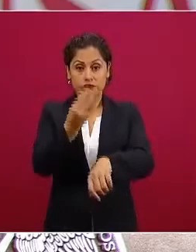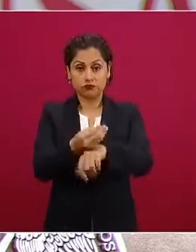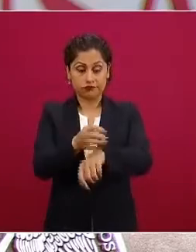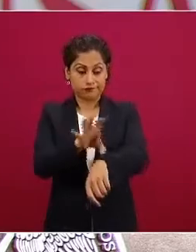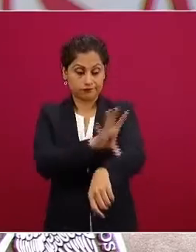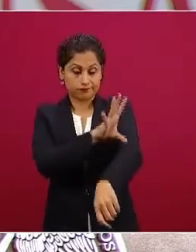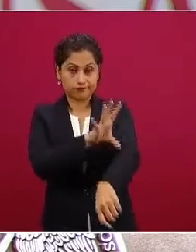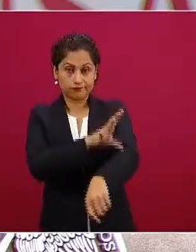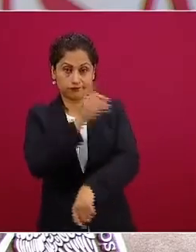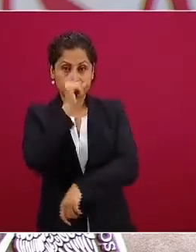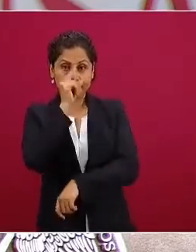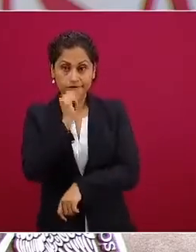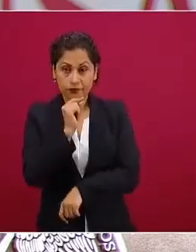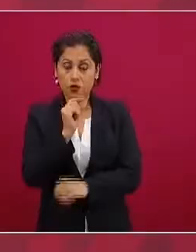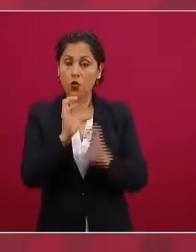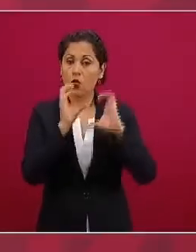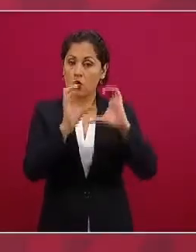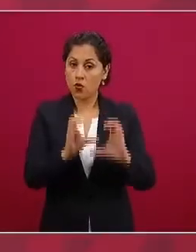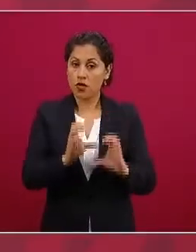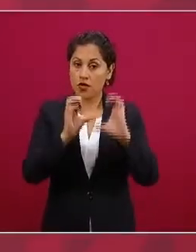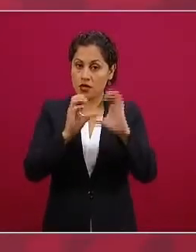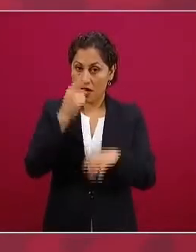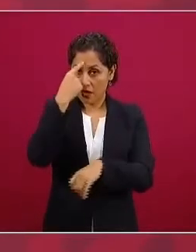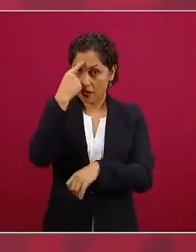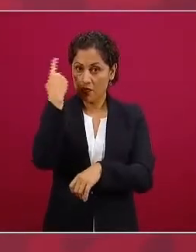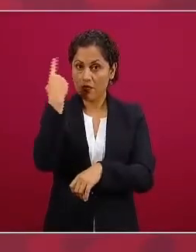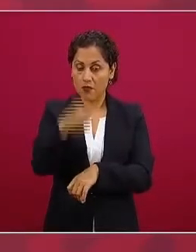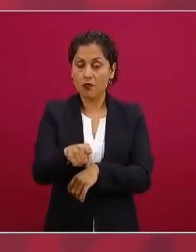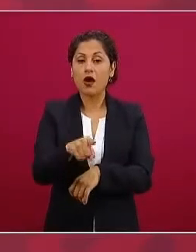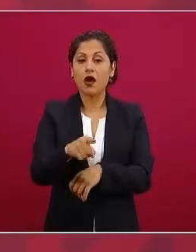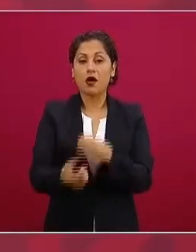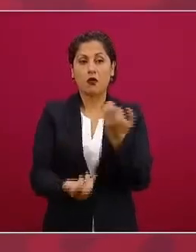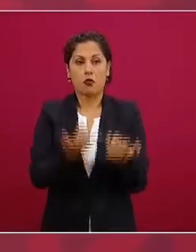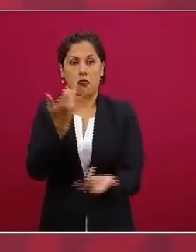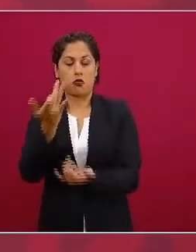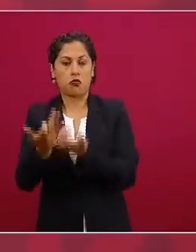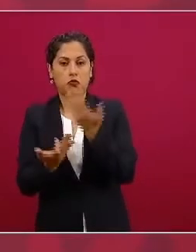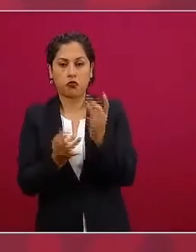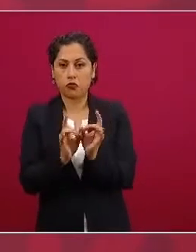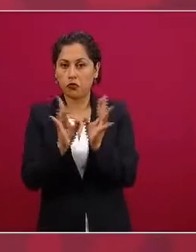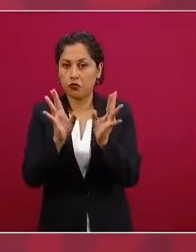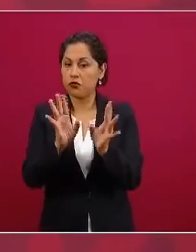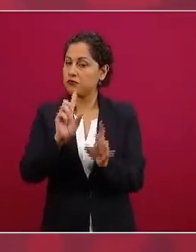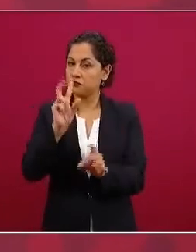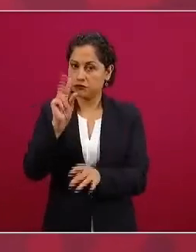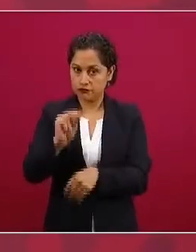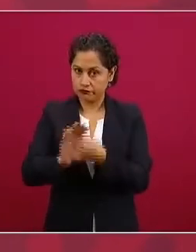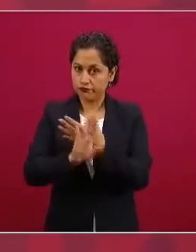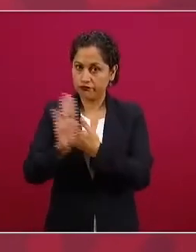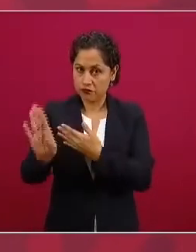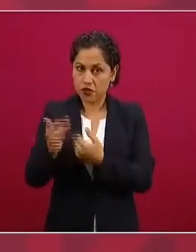un incendio para evitar la posibilidad de incendio en Bellas Artes